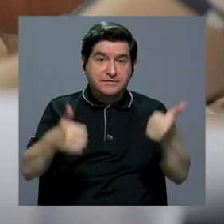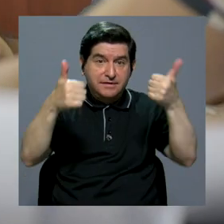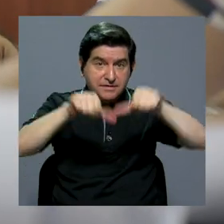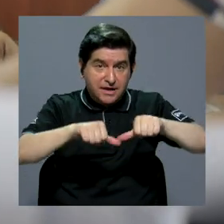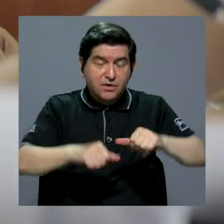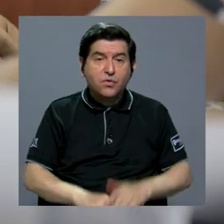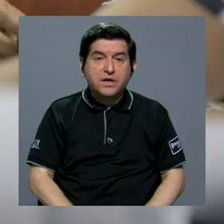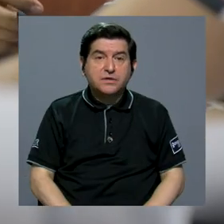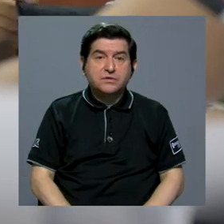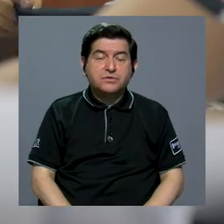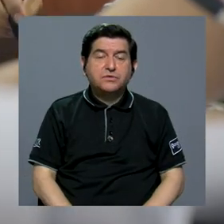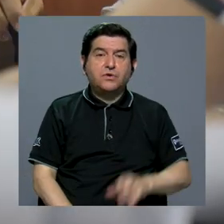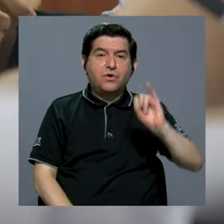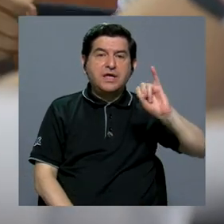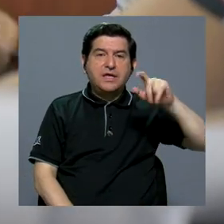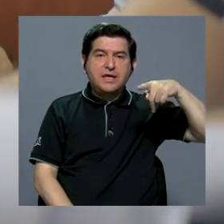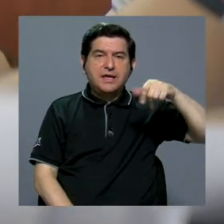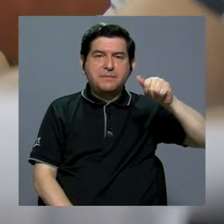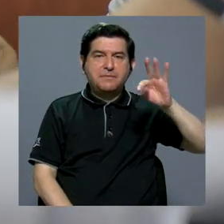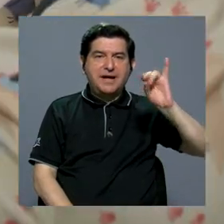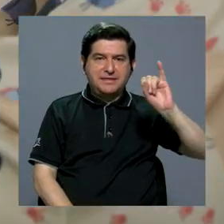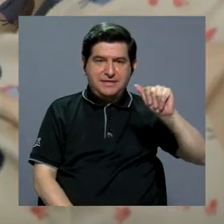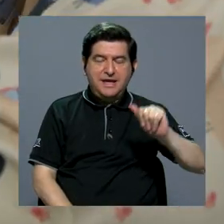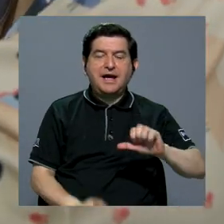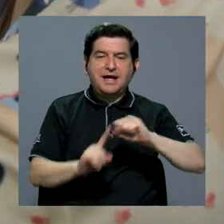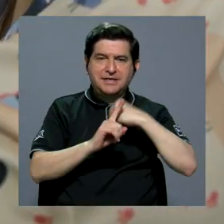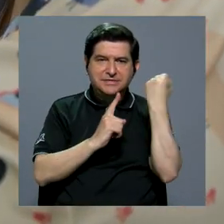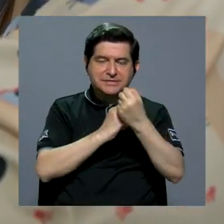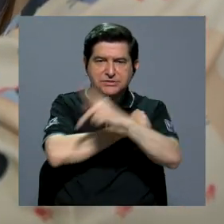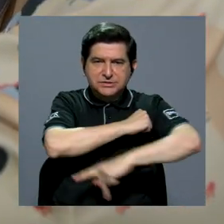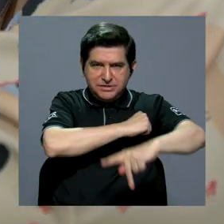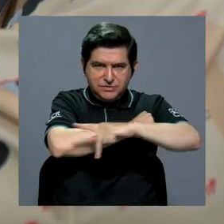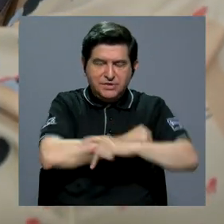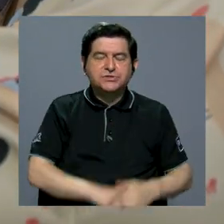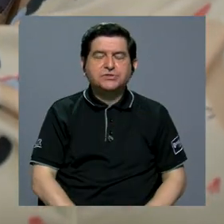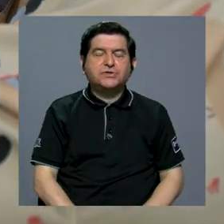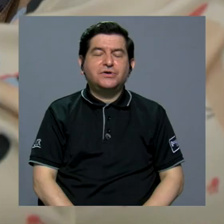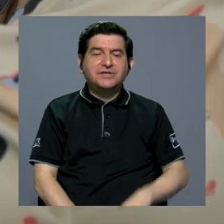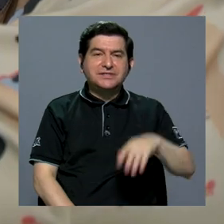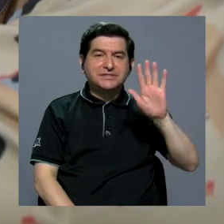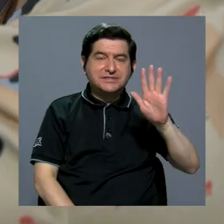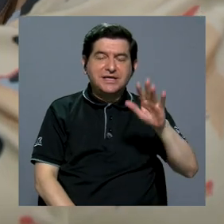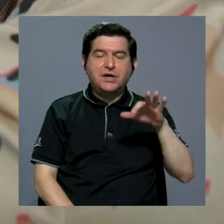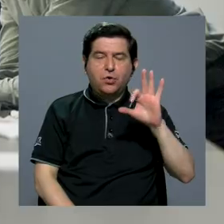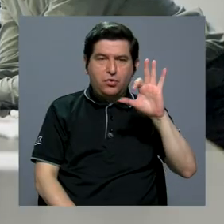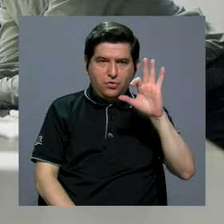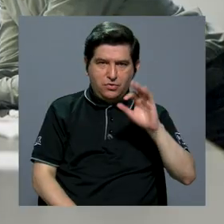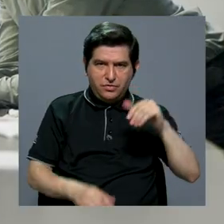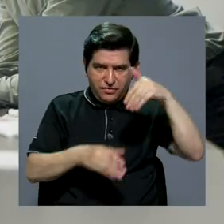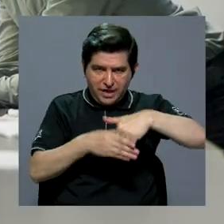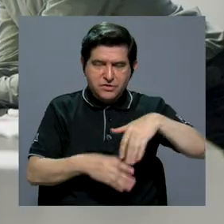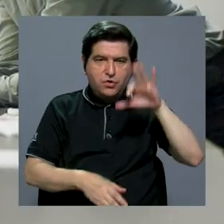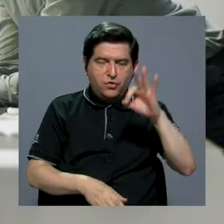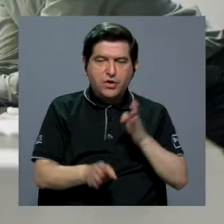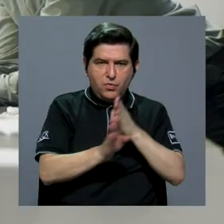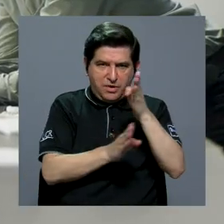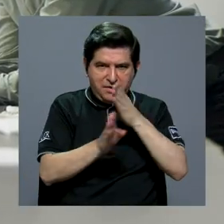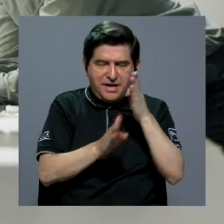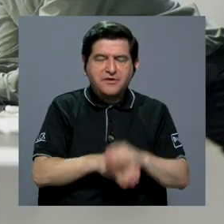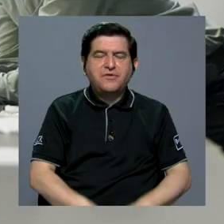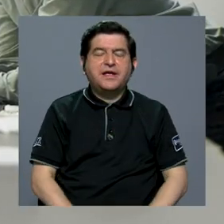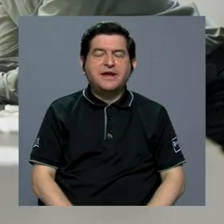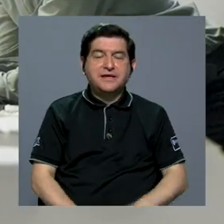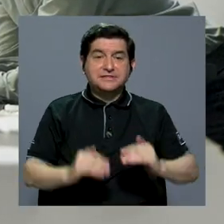acuerdo con el portal Hipatía, el Estado de la Nación, cinco de nueve carreras de la Ingeniería de Alta Demanda